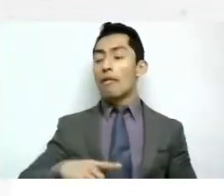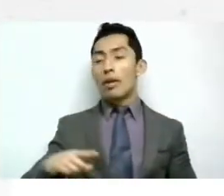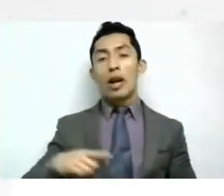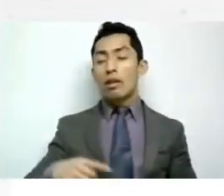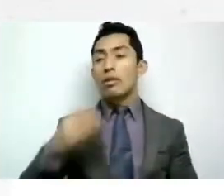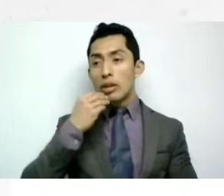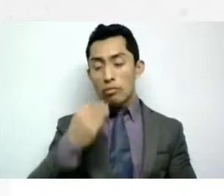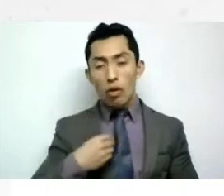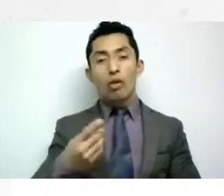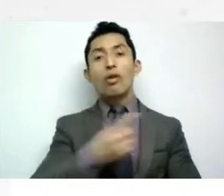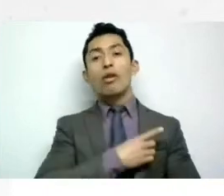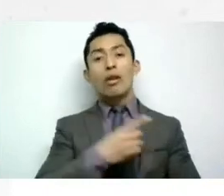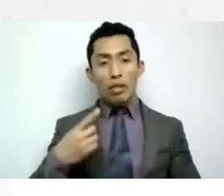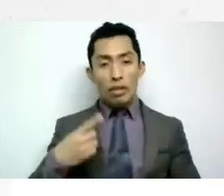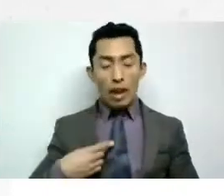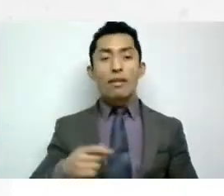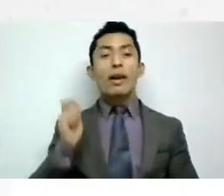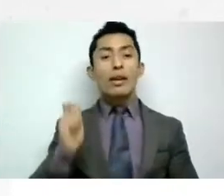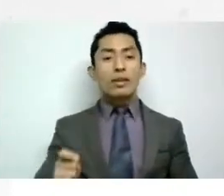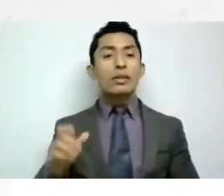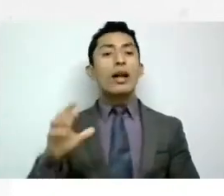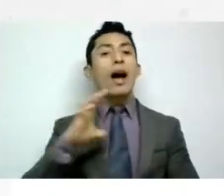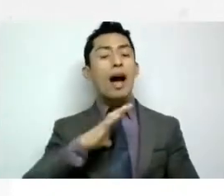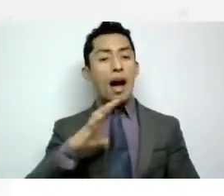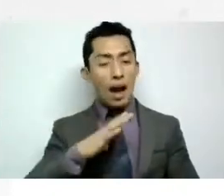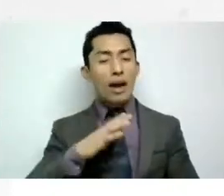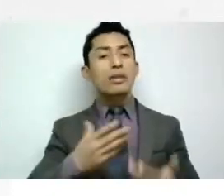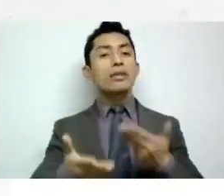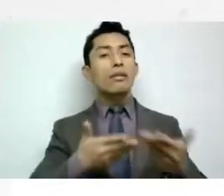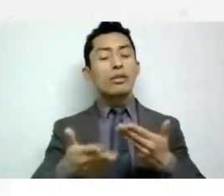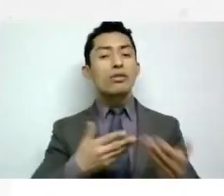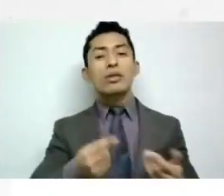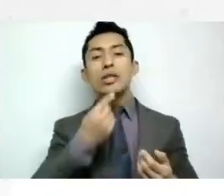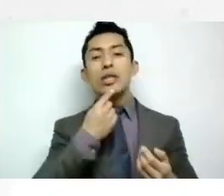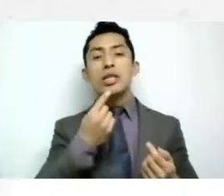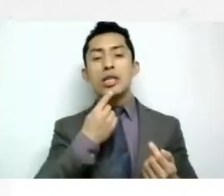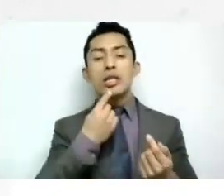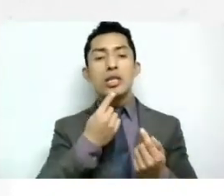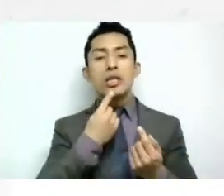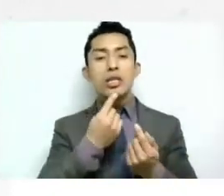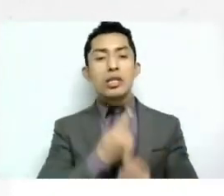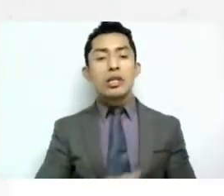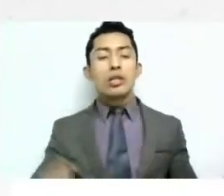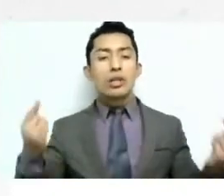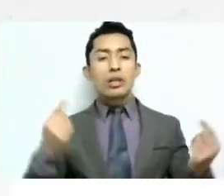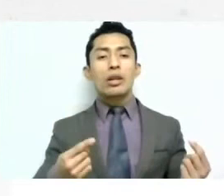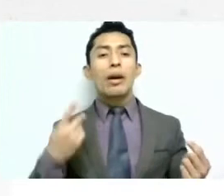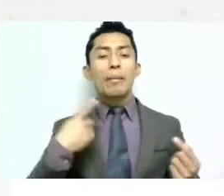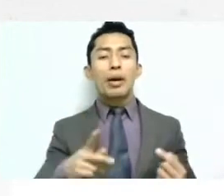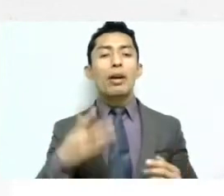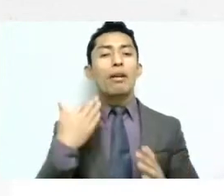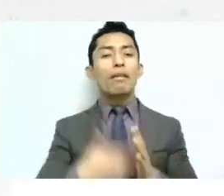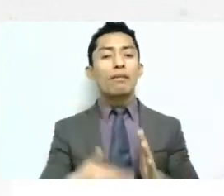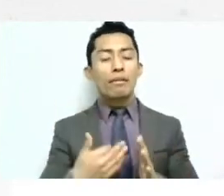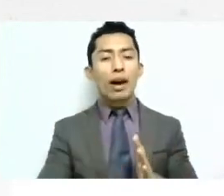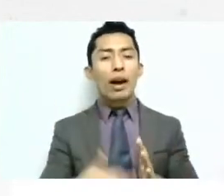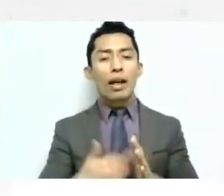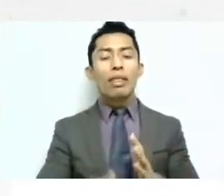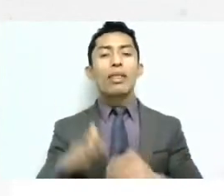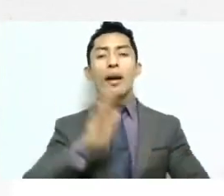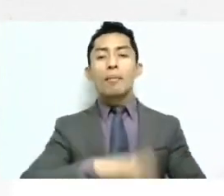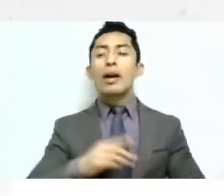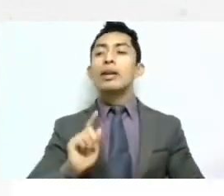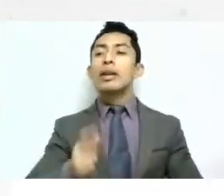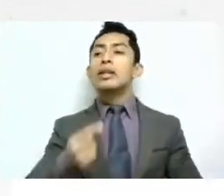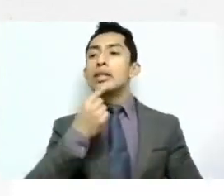con dar ciertos servicios de guarderías pero no veían más allá no veían por el interés superior del